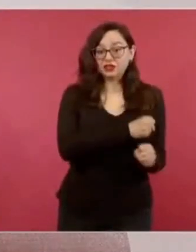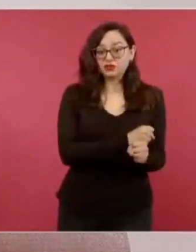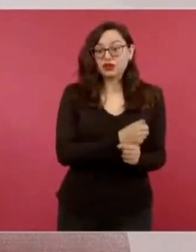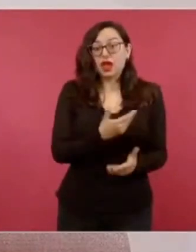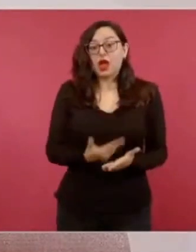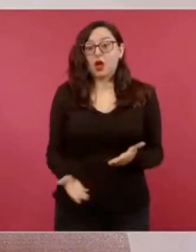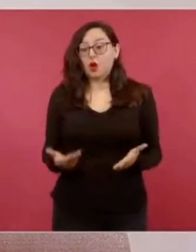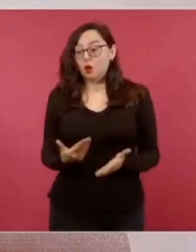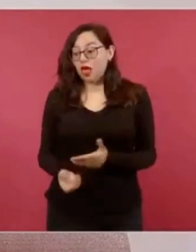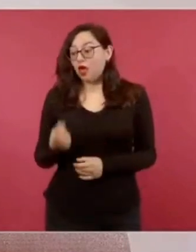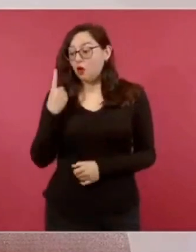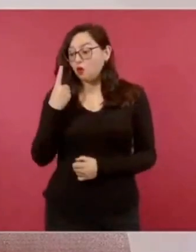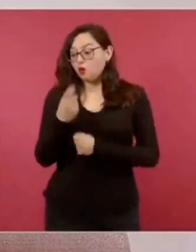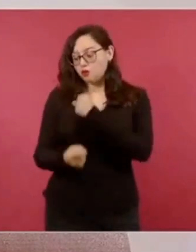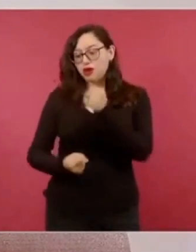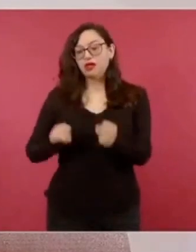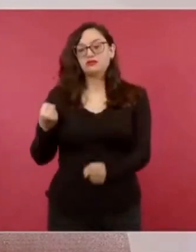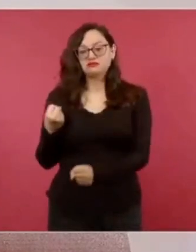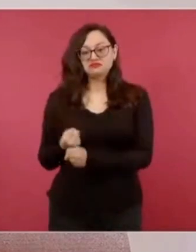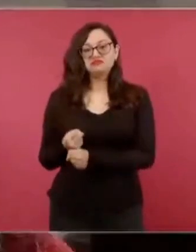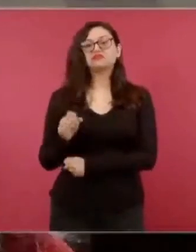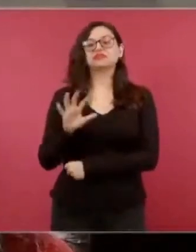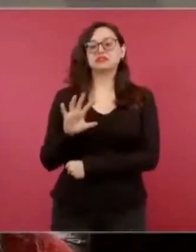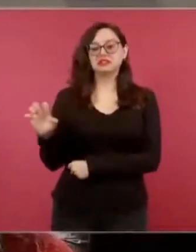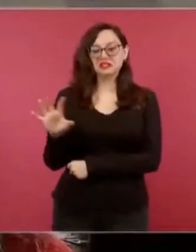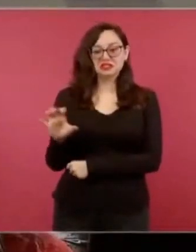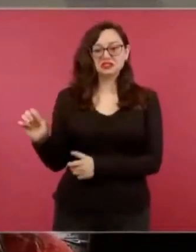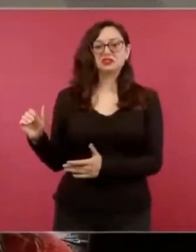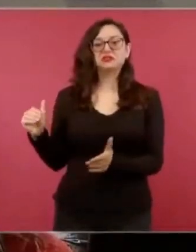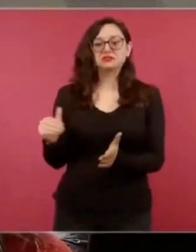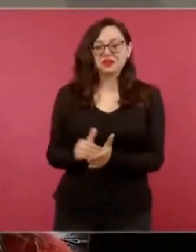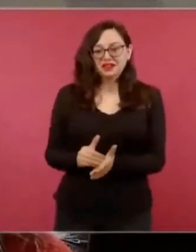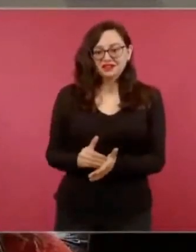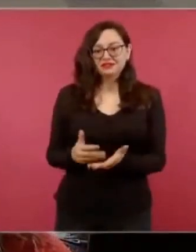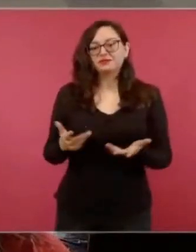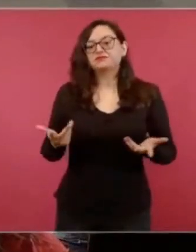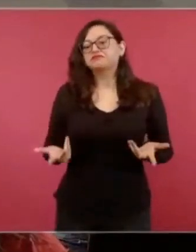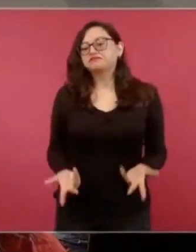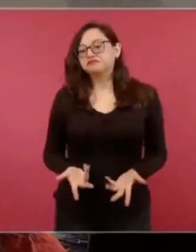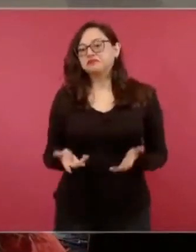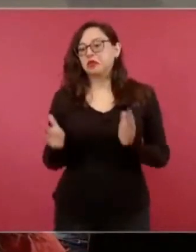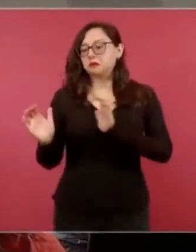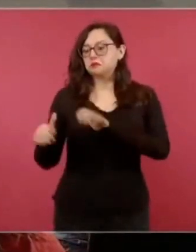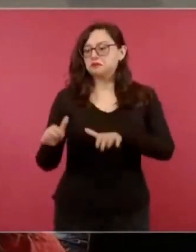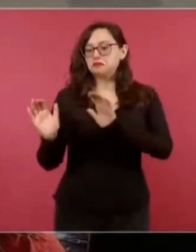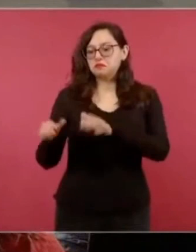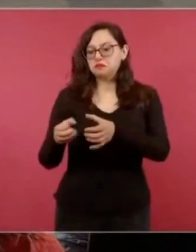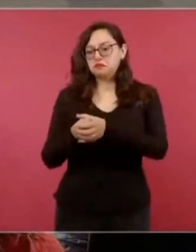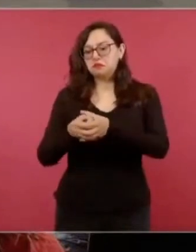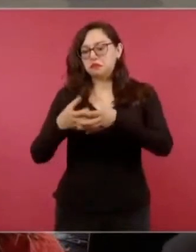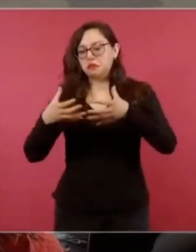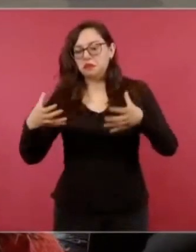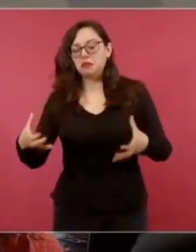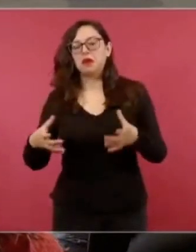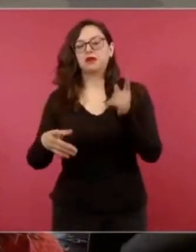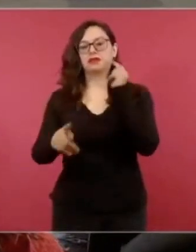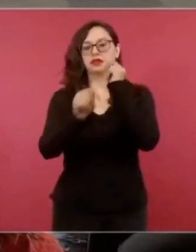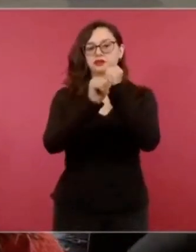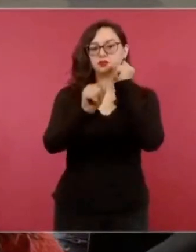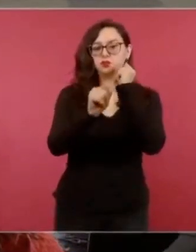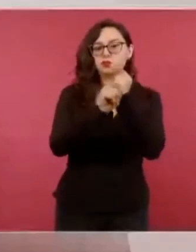adicionales importantes. Los sectores que están creciendo más son transporte, comunicaciones, construcción